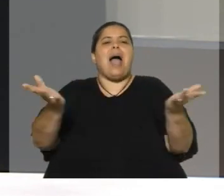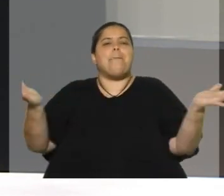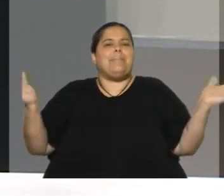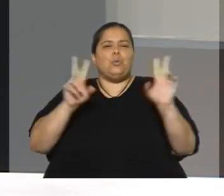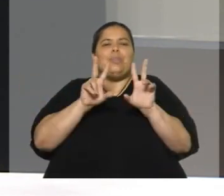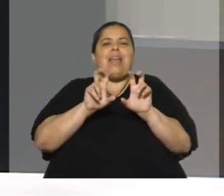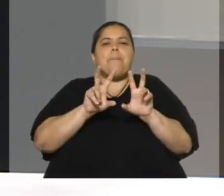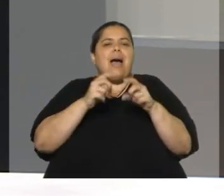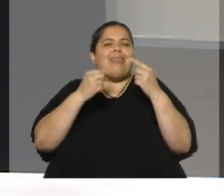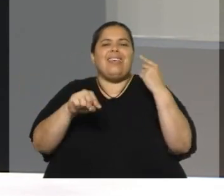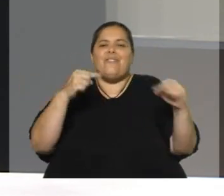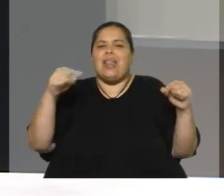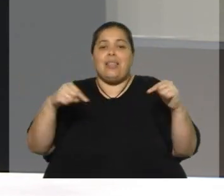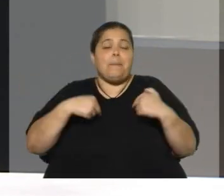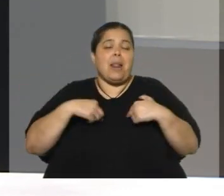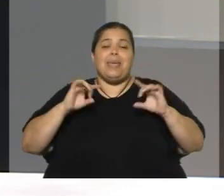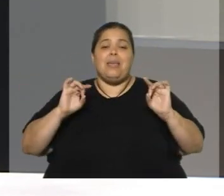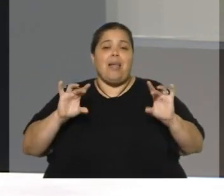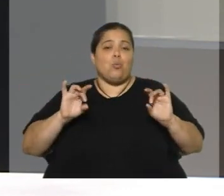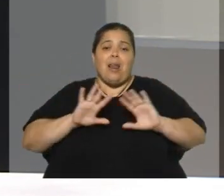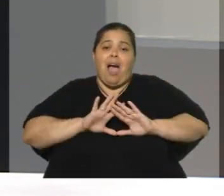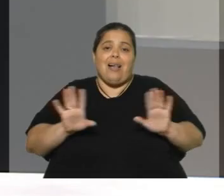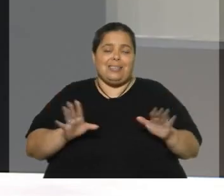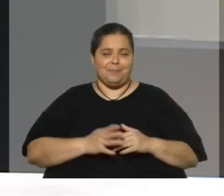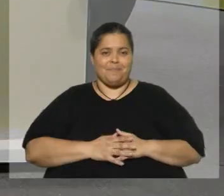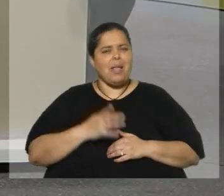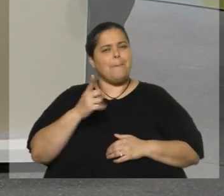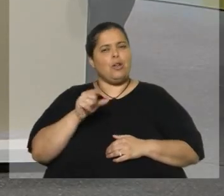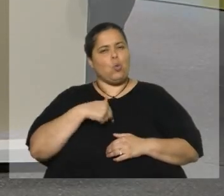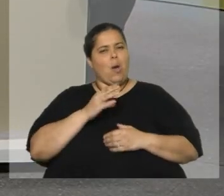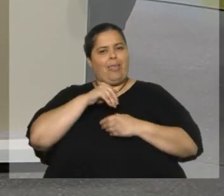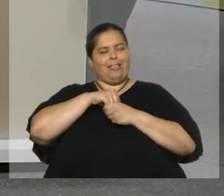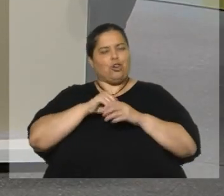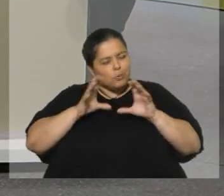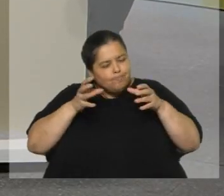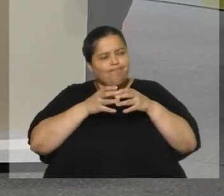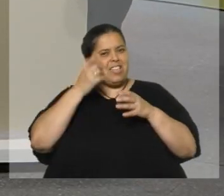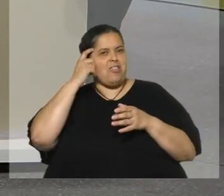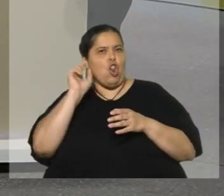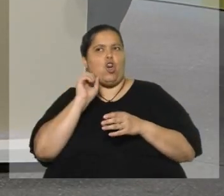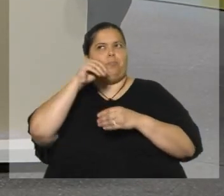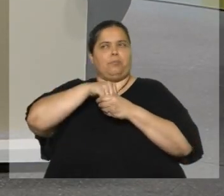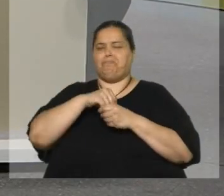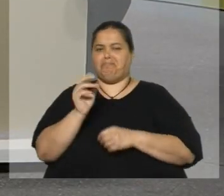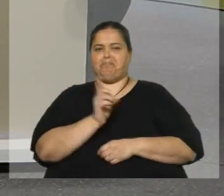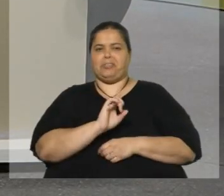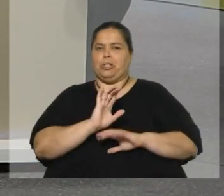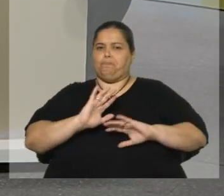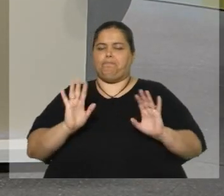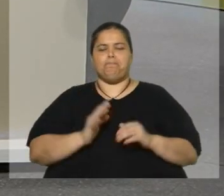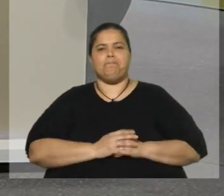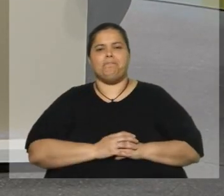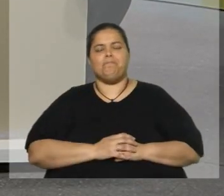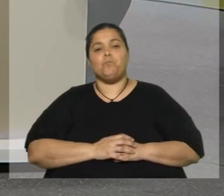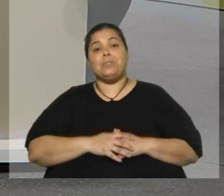ha sido algo normal para mí, algo permanente. No te encorsetás en una etiqueta ideológica. No. No. Muslo, en este